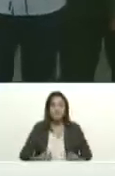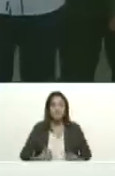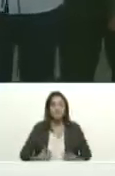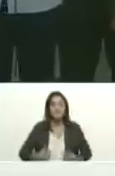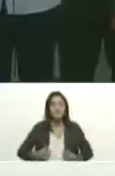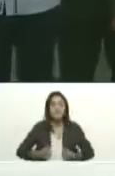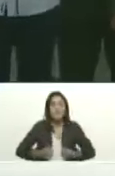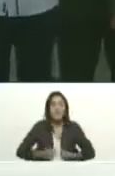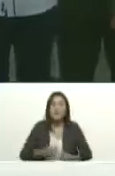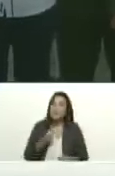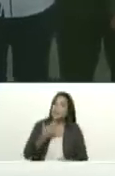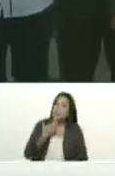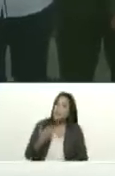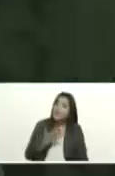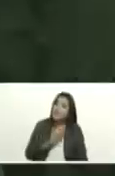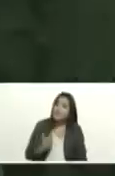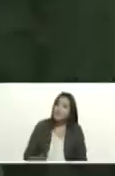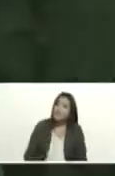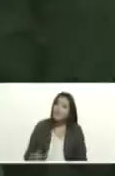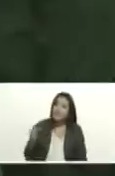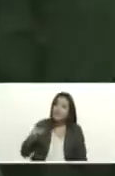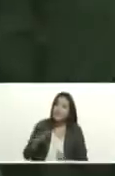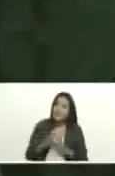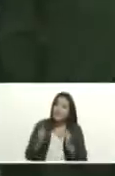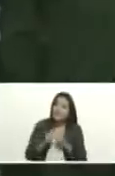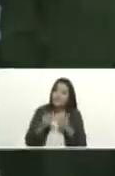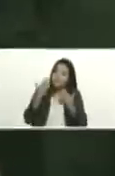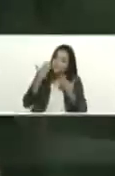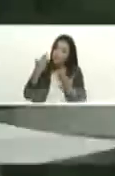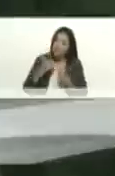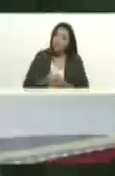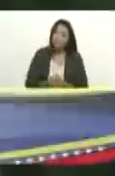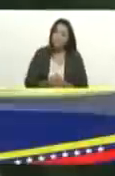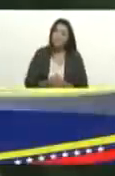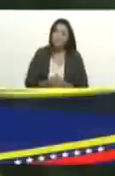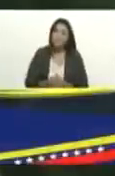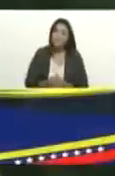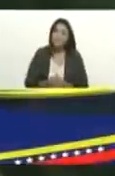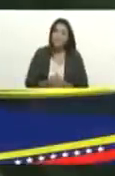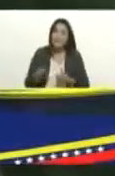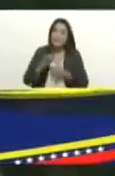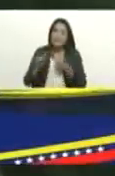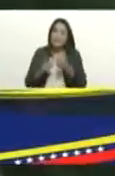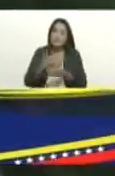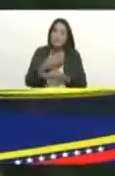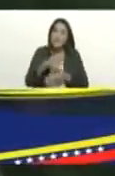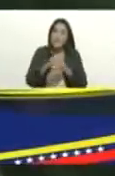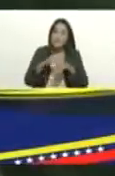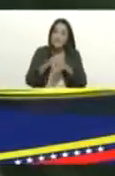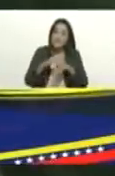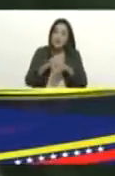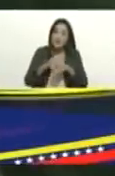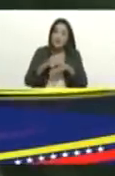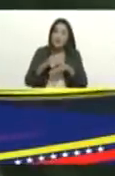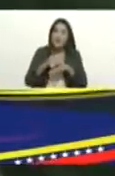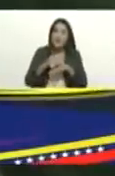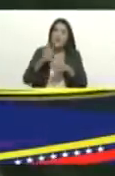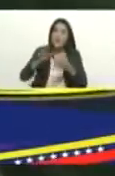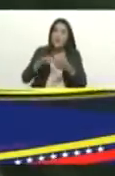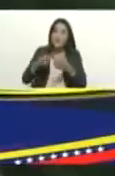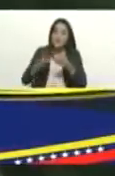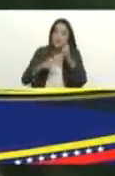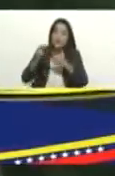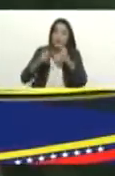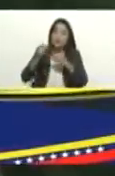Muchísimas gracias presidente desde aquí de Anzuategui les saludamos aquí estamos junto a nuestro viceministro de planificación de obras públicas nuestro hermano Juan José